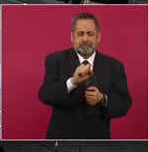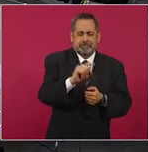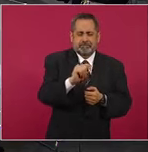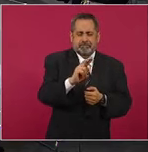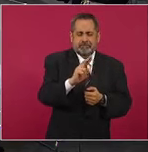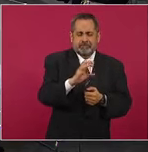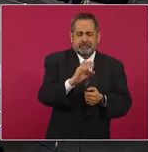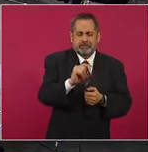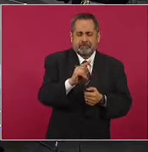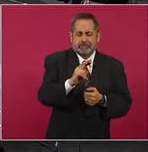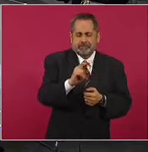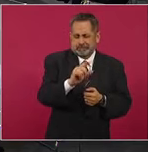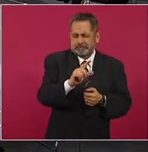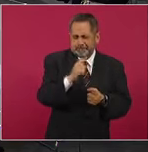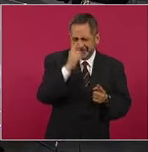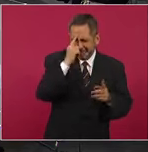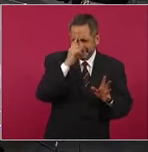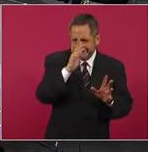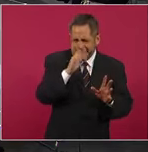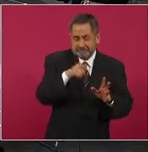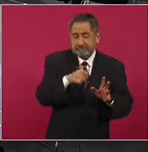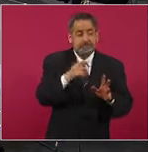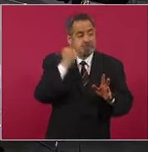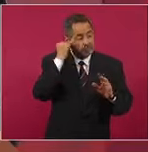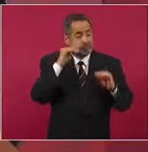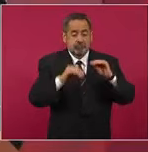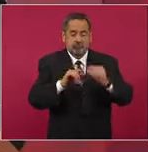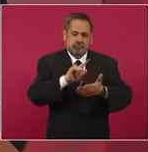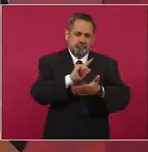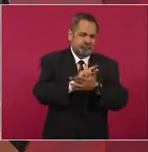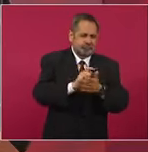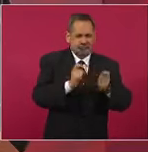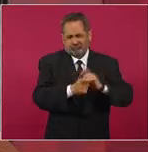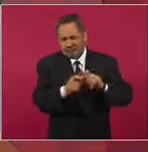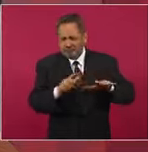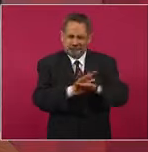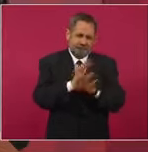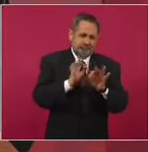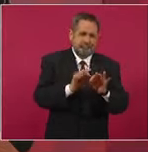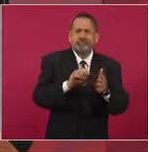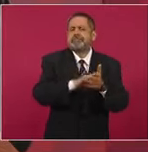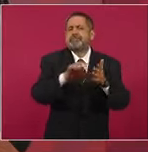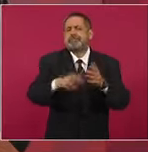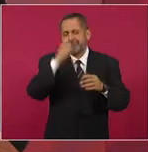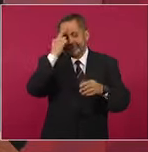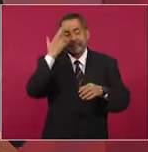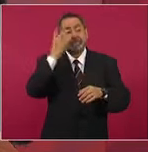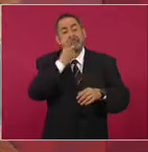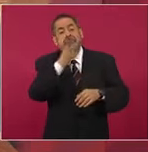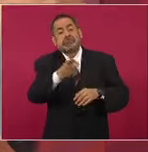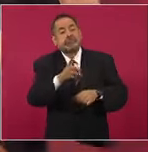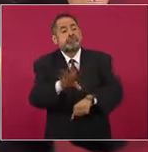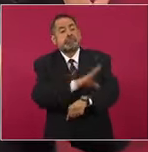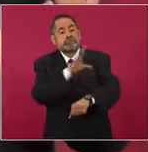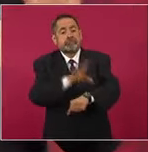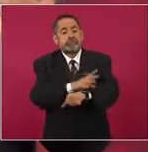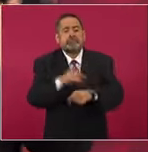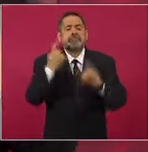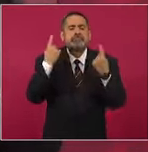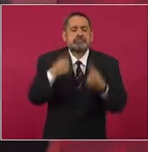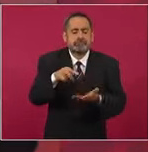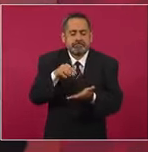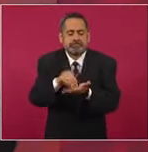que impusieron? La reforma energética. ¿Para qué? Para entregar el petróleo